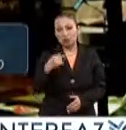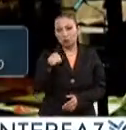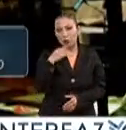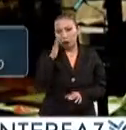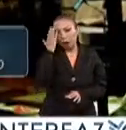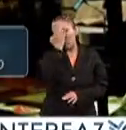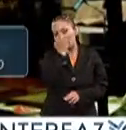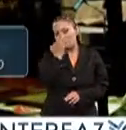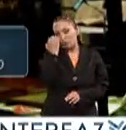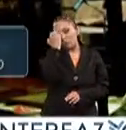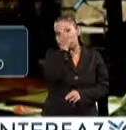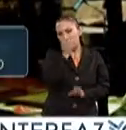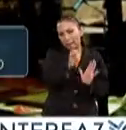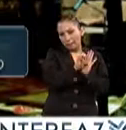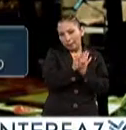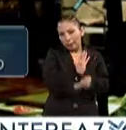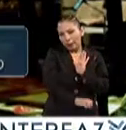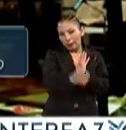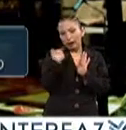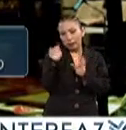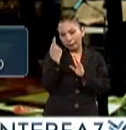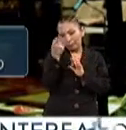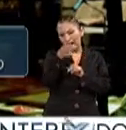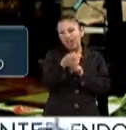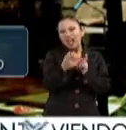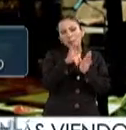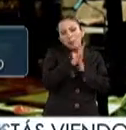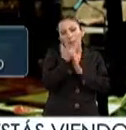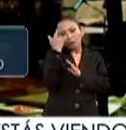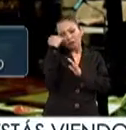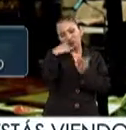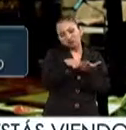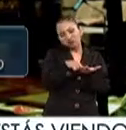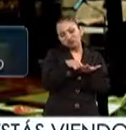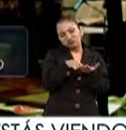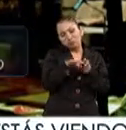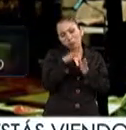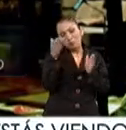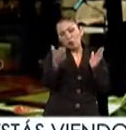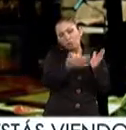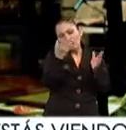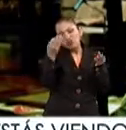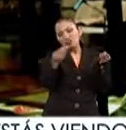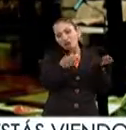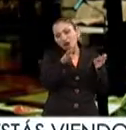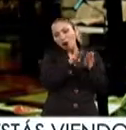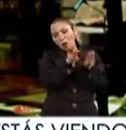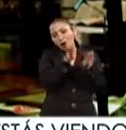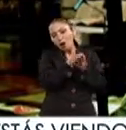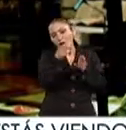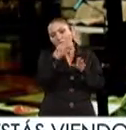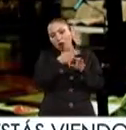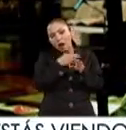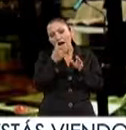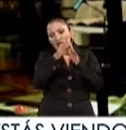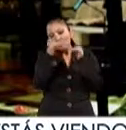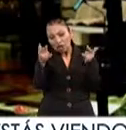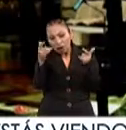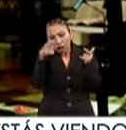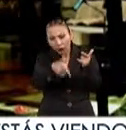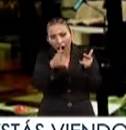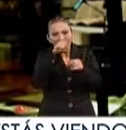basé en, digamos, hacerle preguntas a los libros mientras los iba encontrando y me contaban historias de